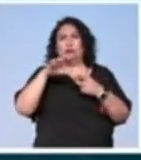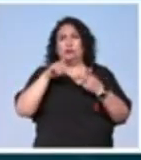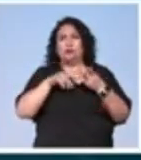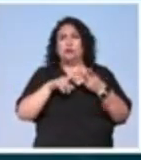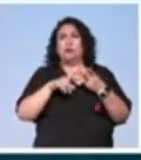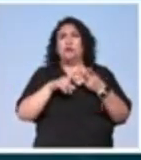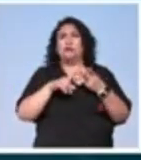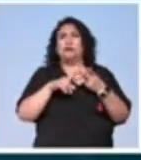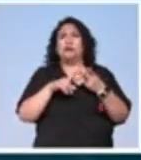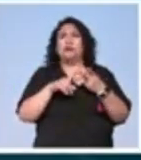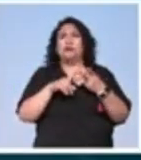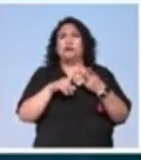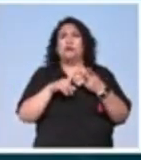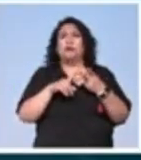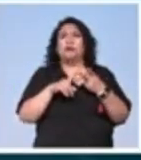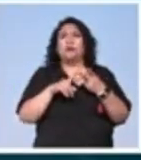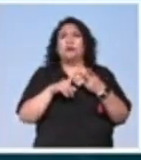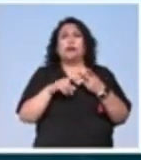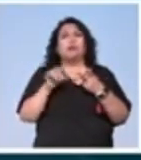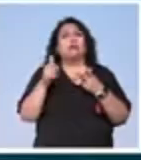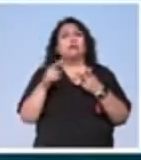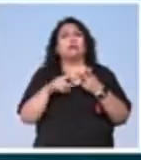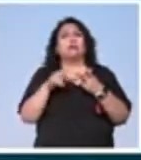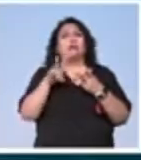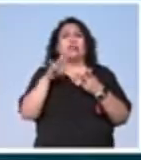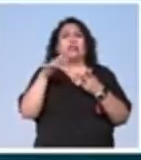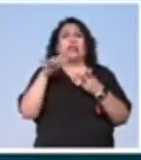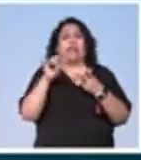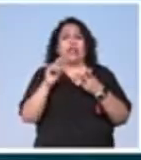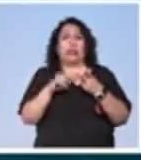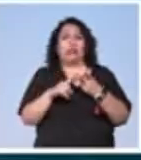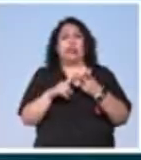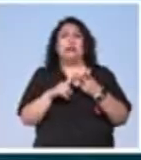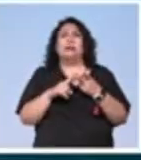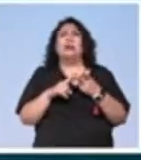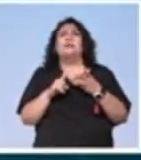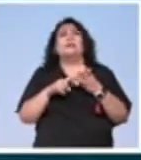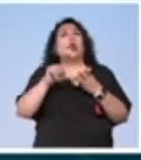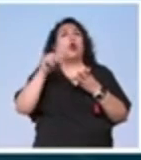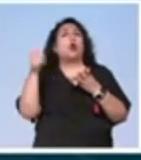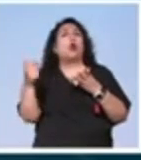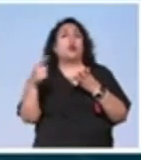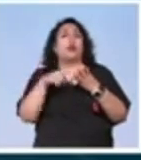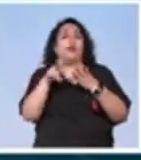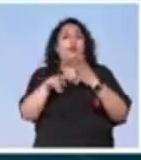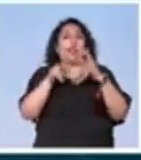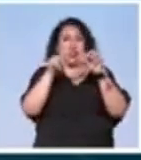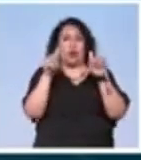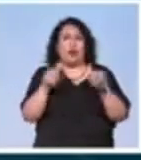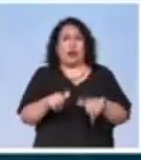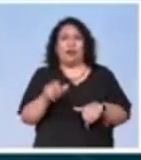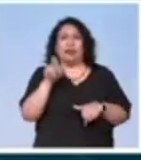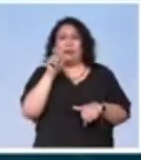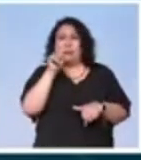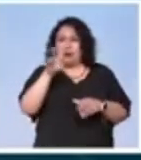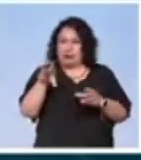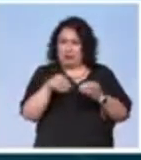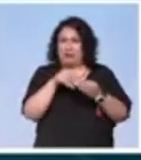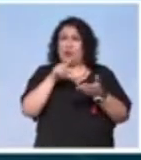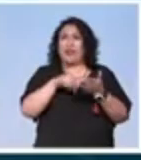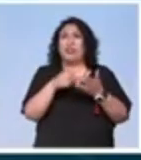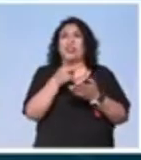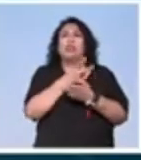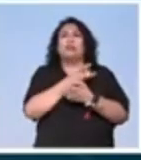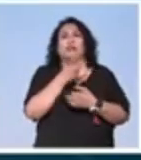Beginning, Vigías, y luego una pieza de videoarte que era parte de un